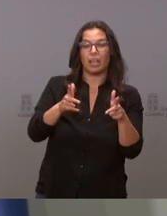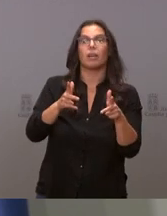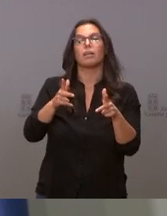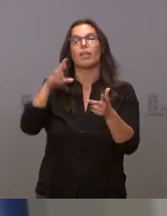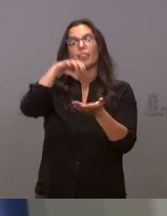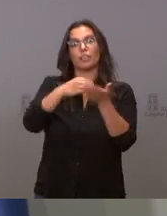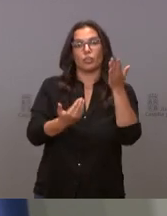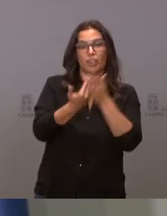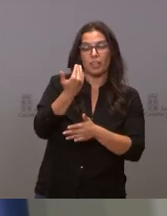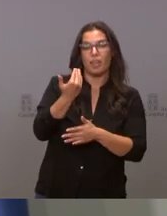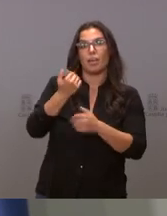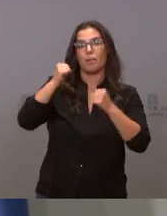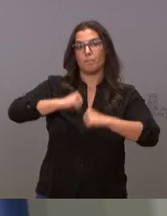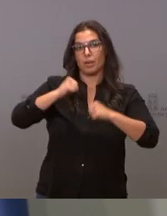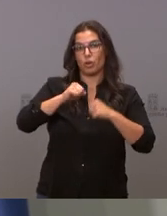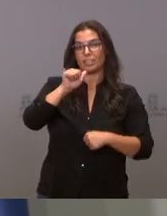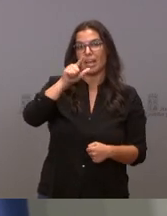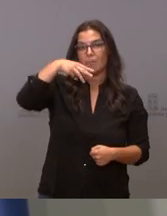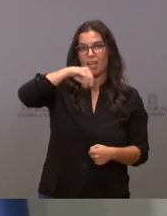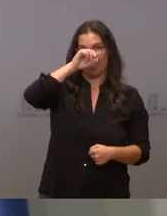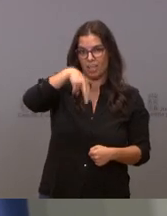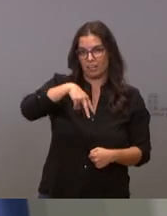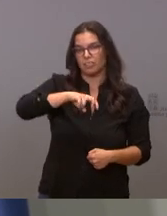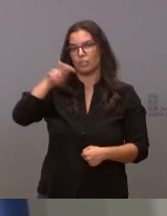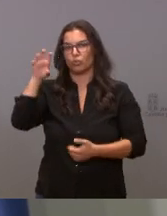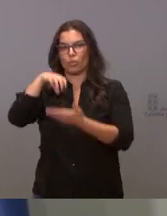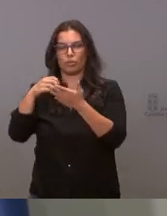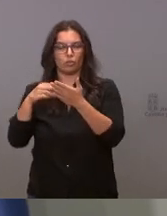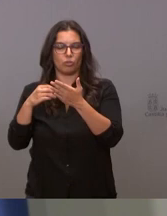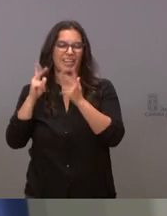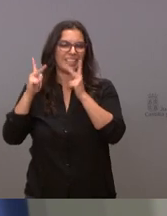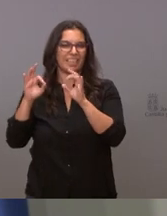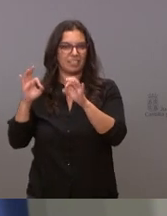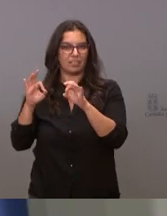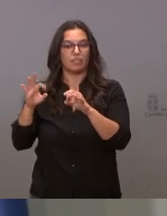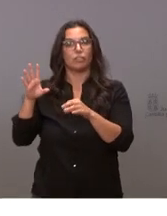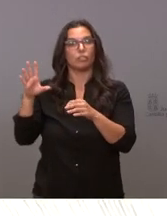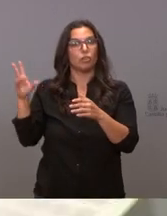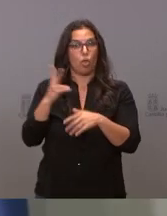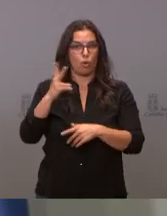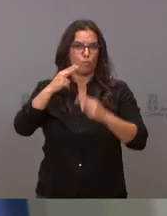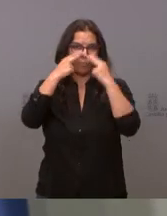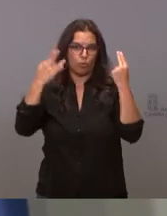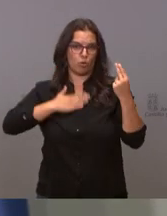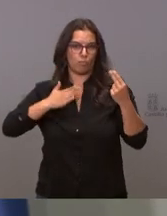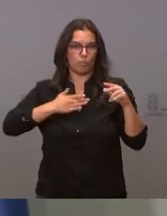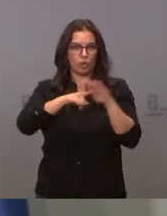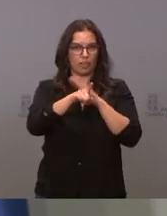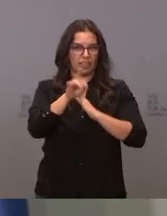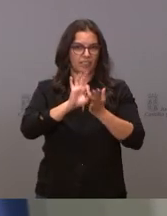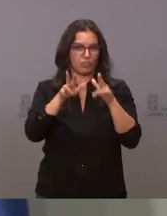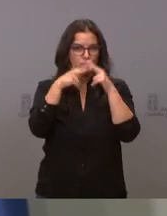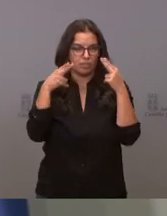de personas mayores de Almazán. Ambos son dependientes de nuestra gerencia territorial de servicios sociales en Soria.